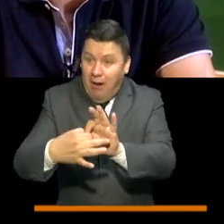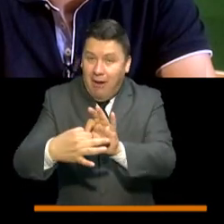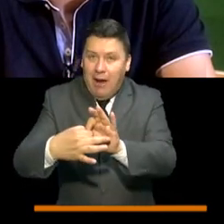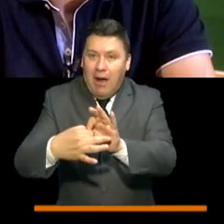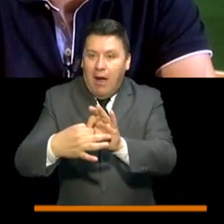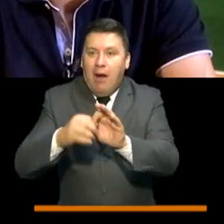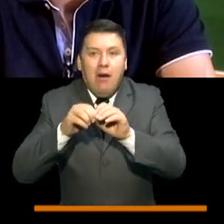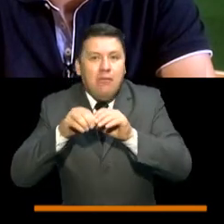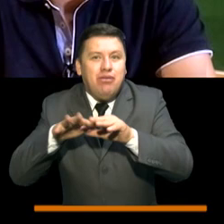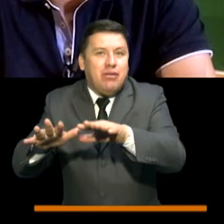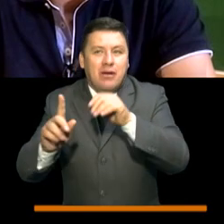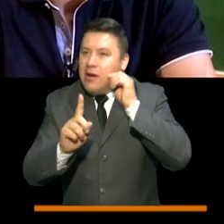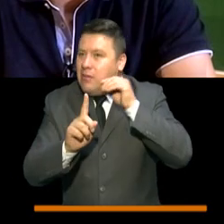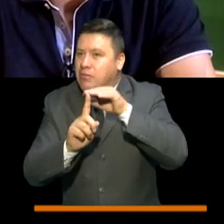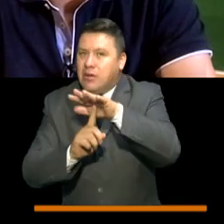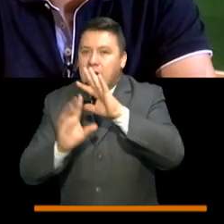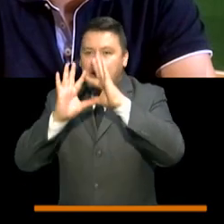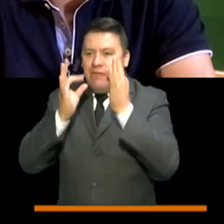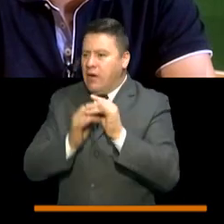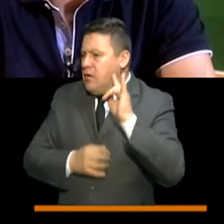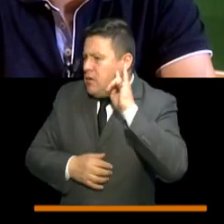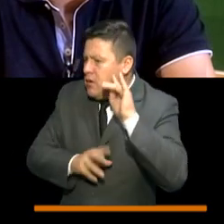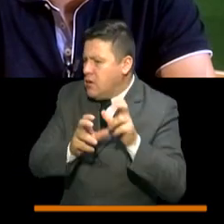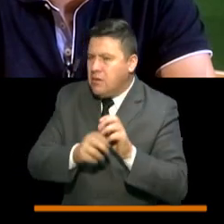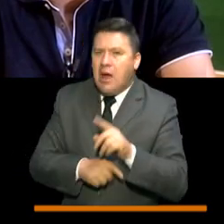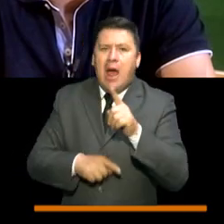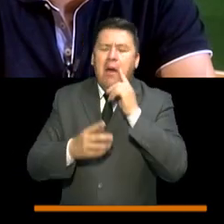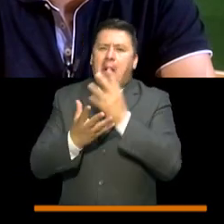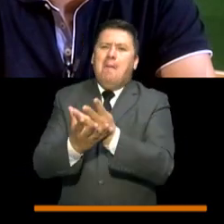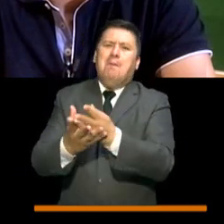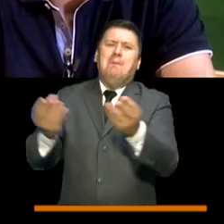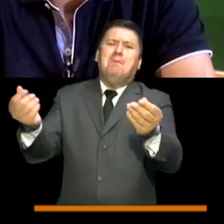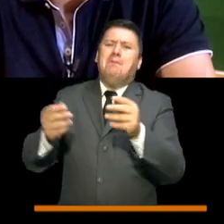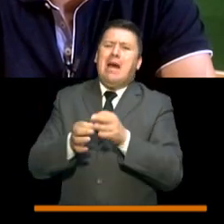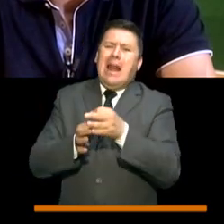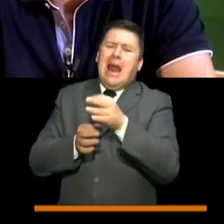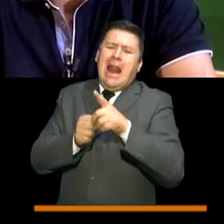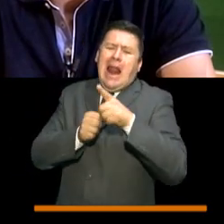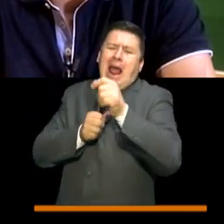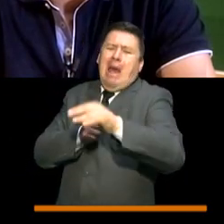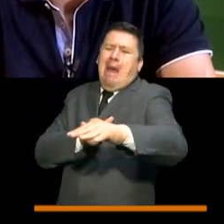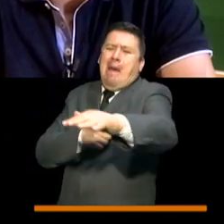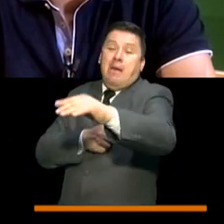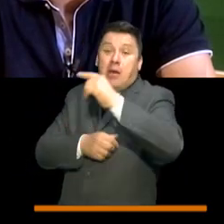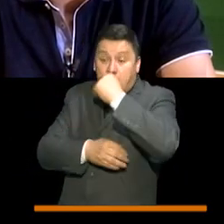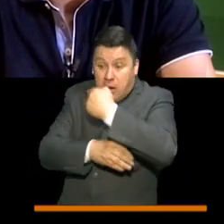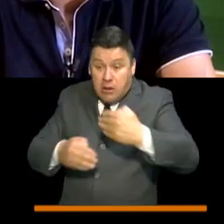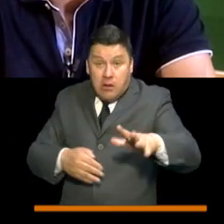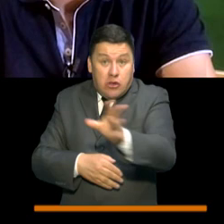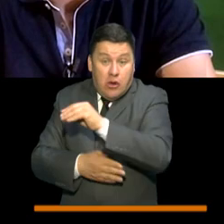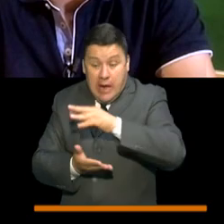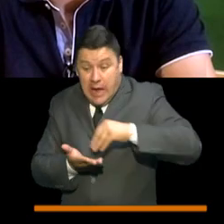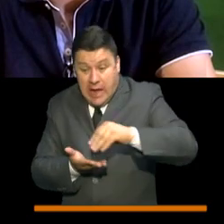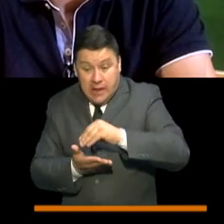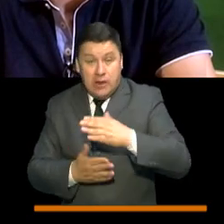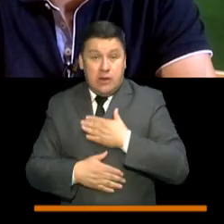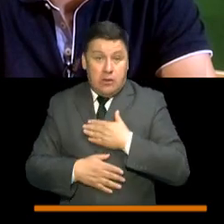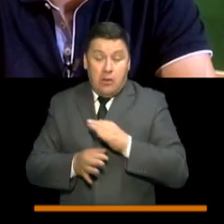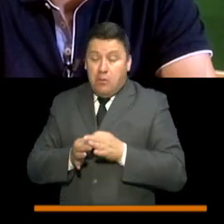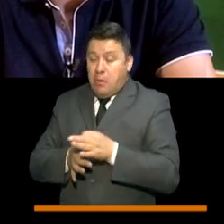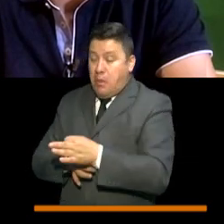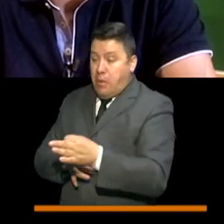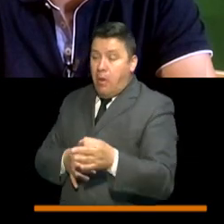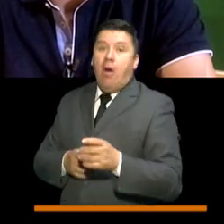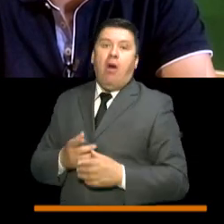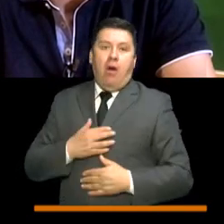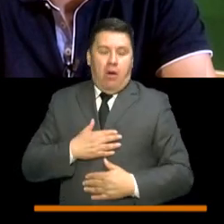a todos esos padres de familia que de pronto estaban desaparecidos. Y hoy todos los niños del Atlántico, de nuestros municipios